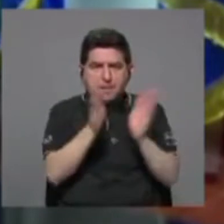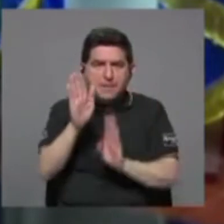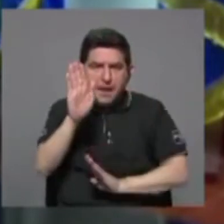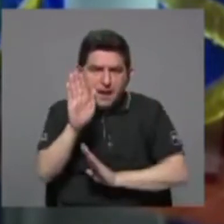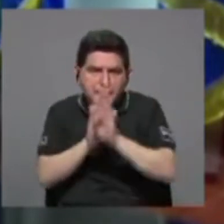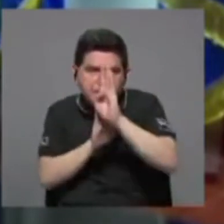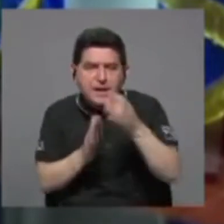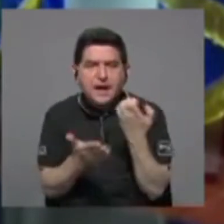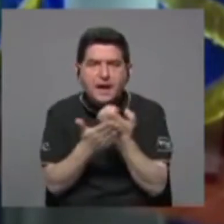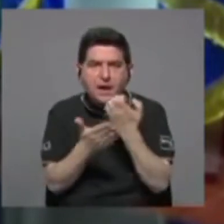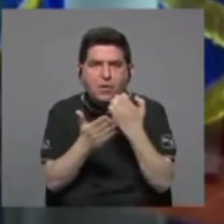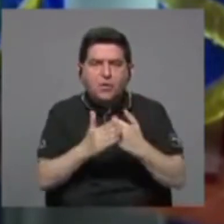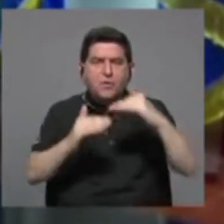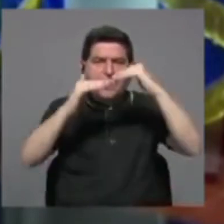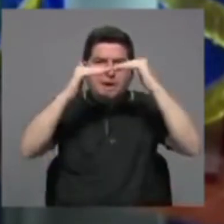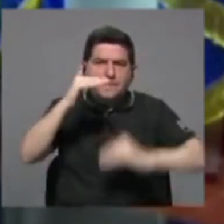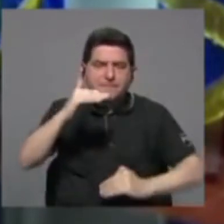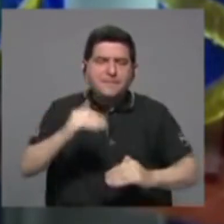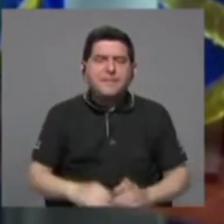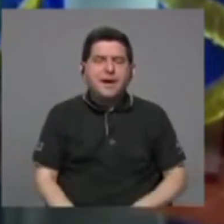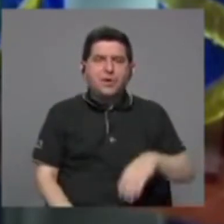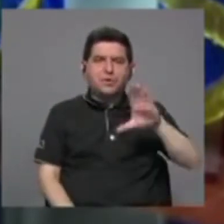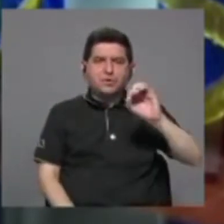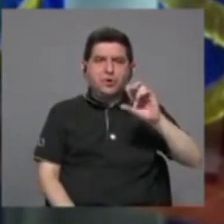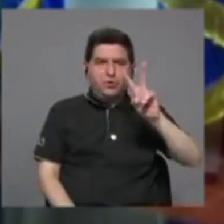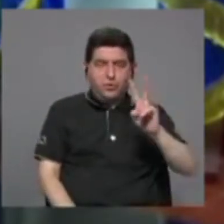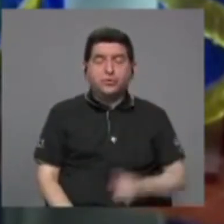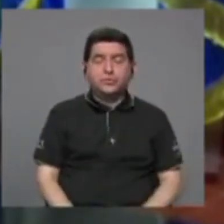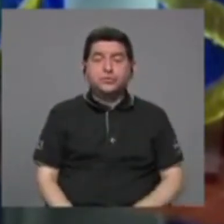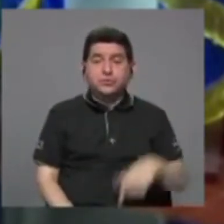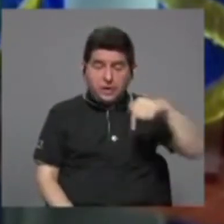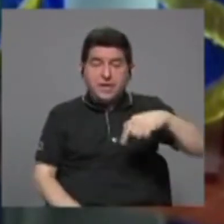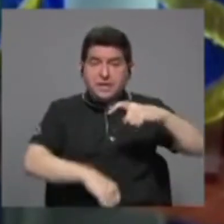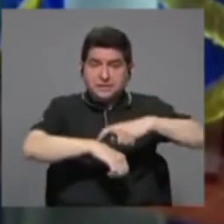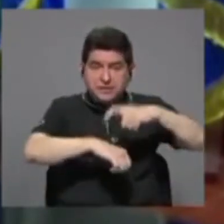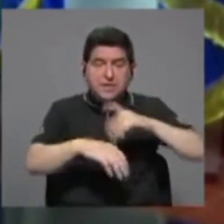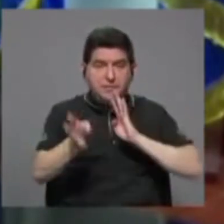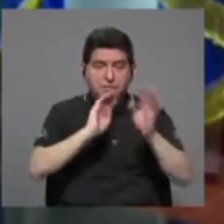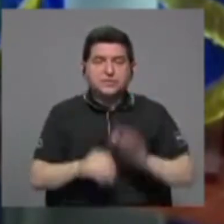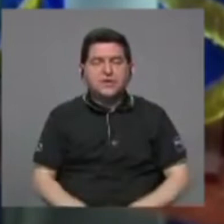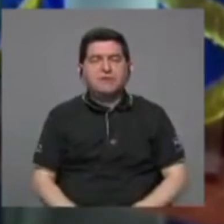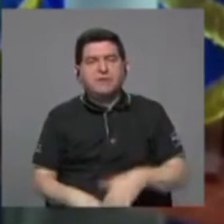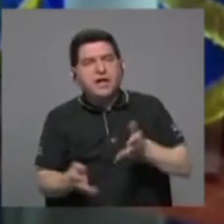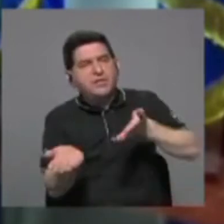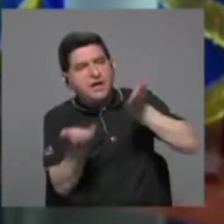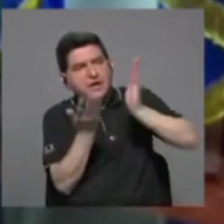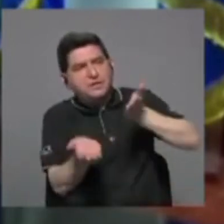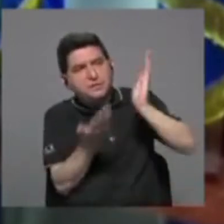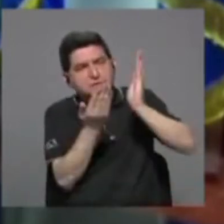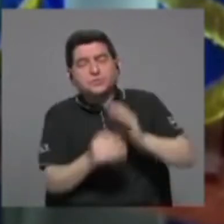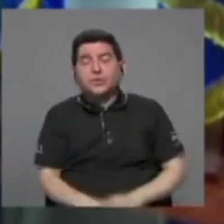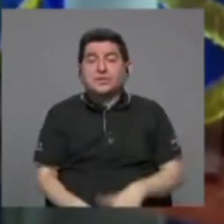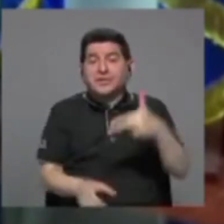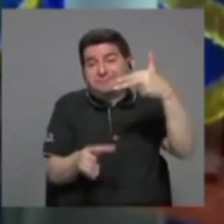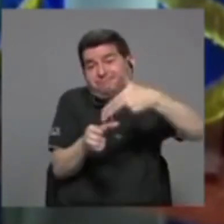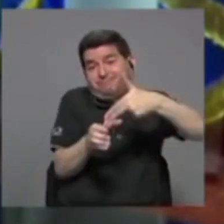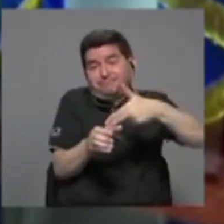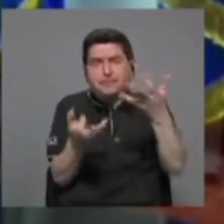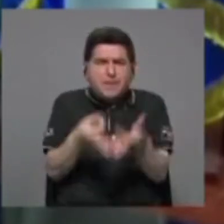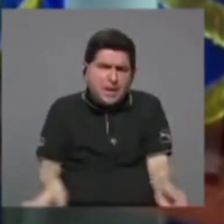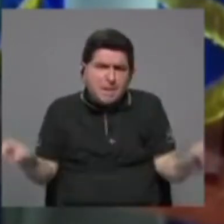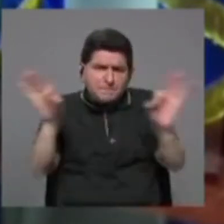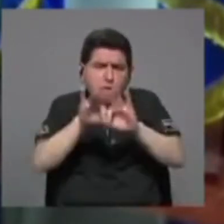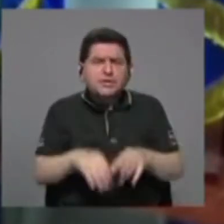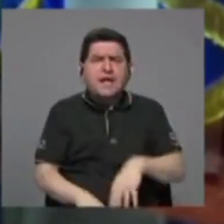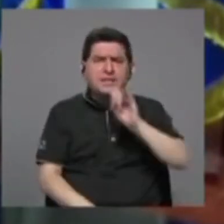de la economía de bajo carbono, pero obviamente hoy en día está hablando de exportación de petróleo. Pero muy importante decir que el